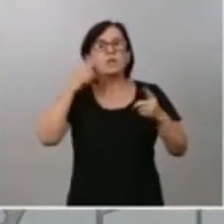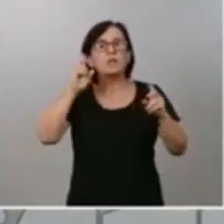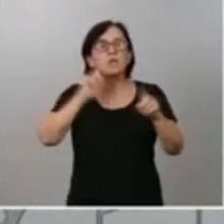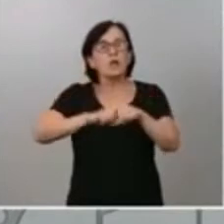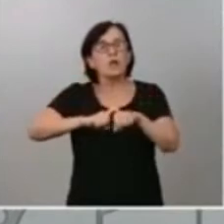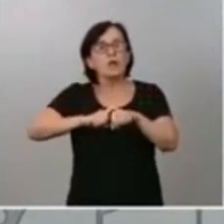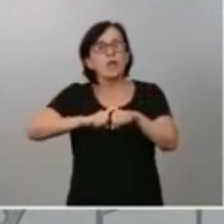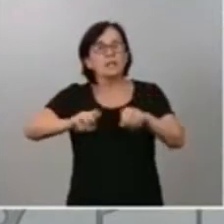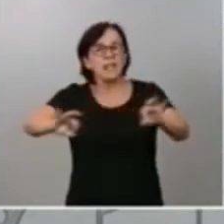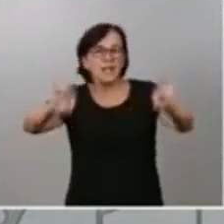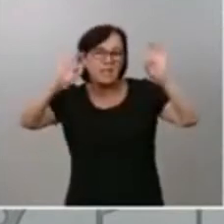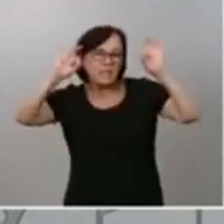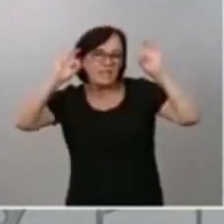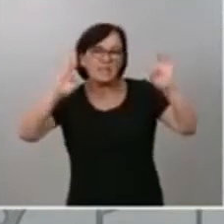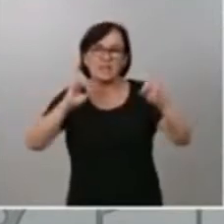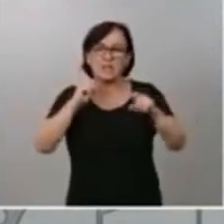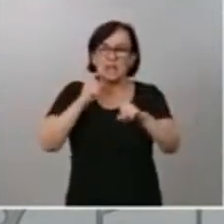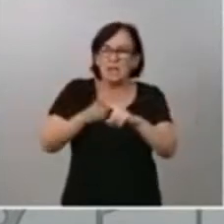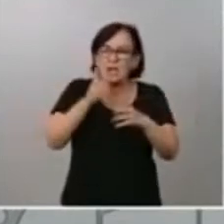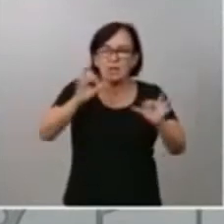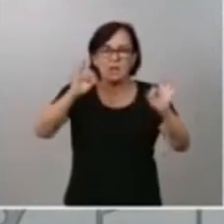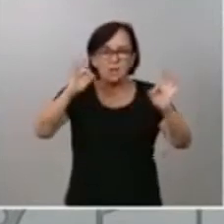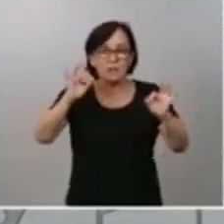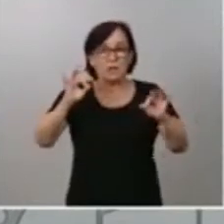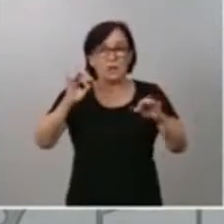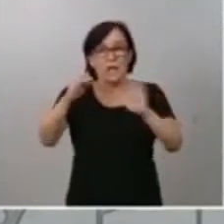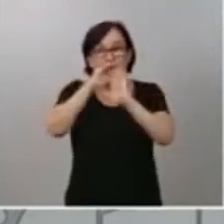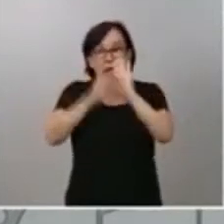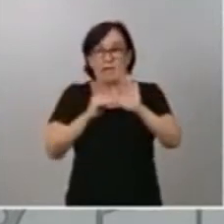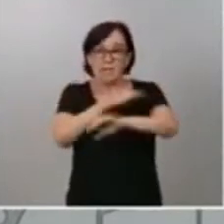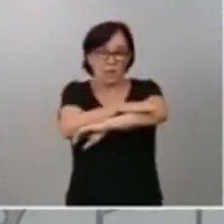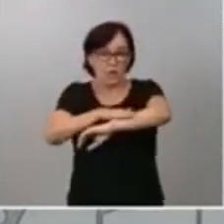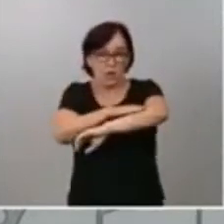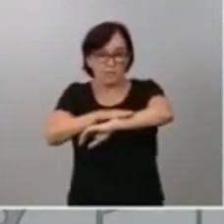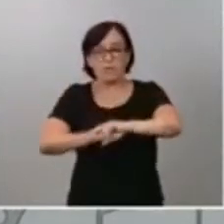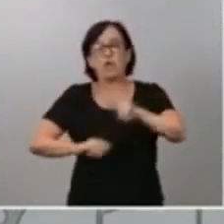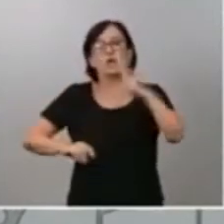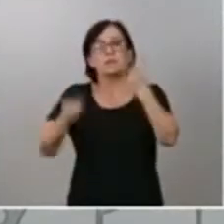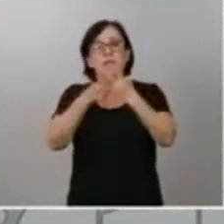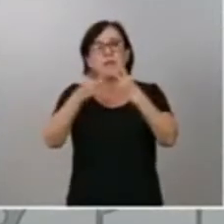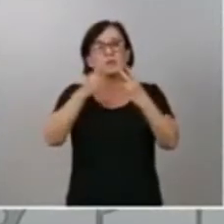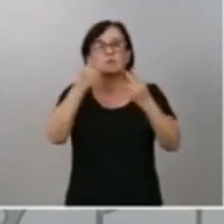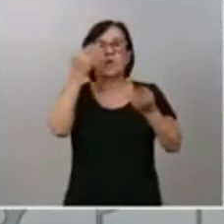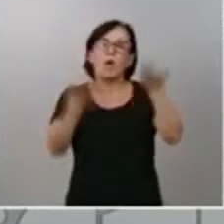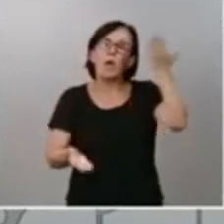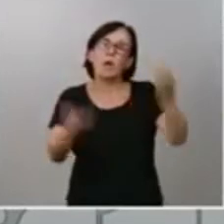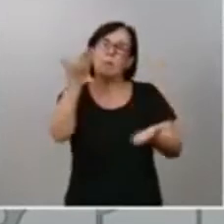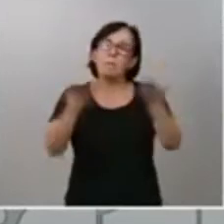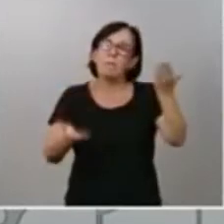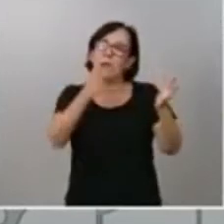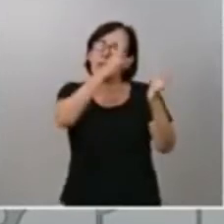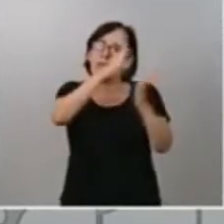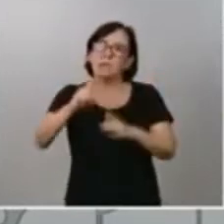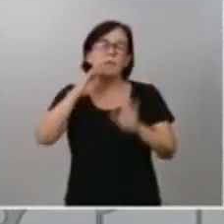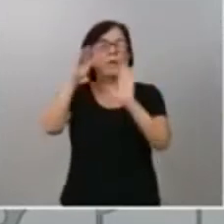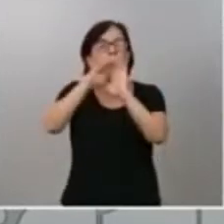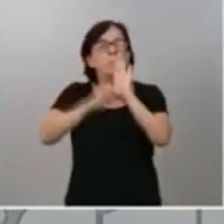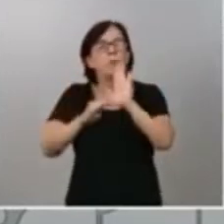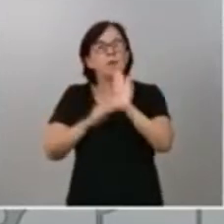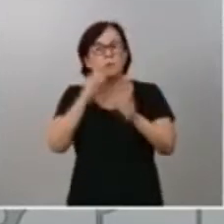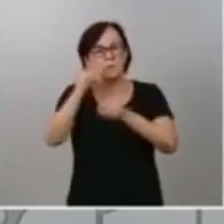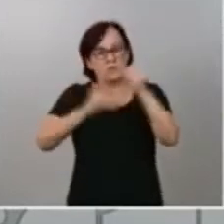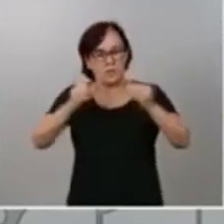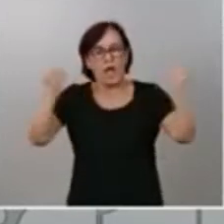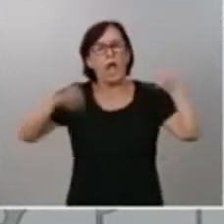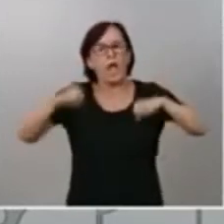extraordinario, respecto a la agenda del Gobierno. En segundo lugar, haré un balance de las medidas contenidas en los acuerdos de